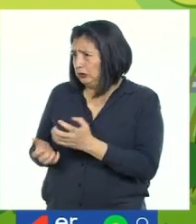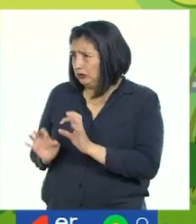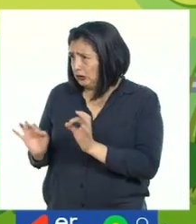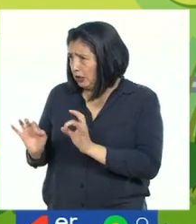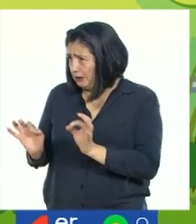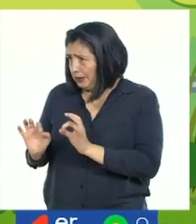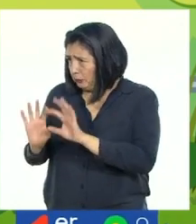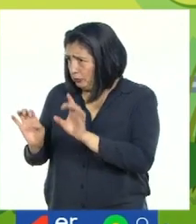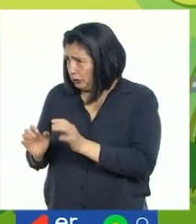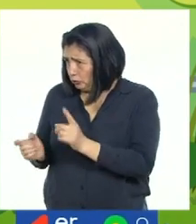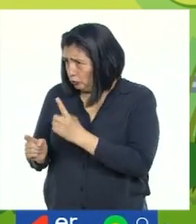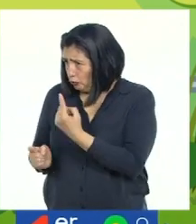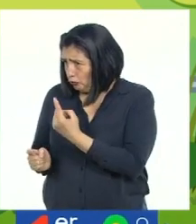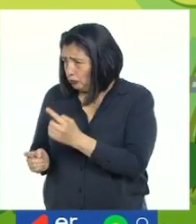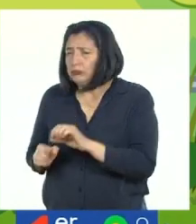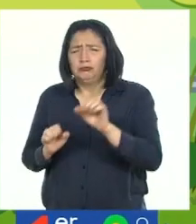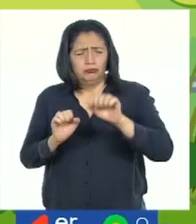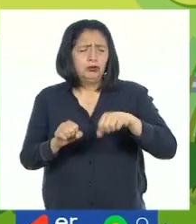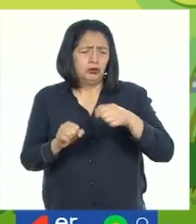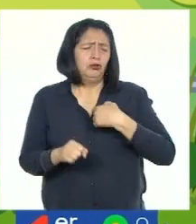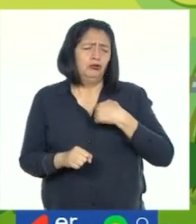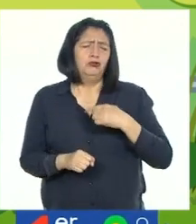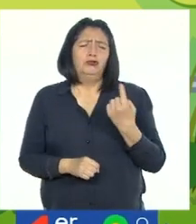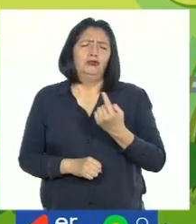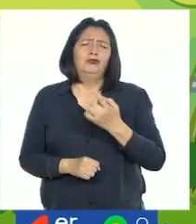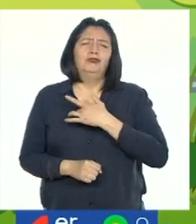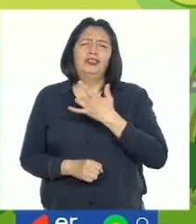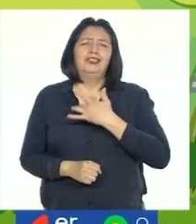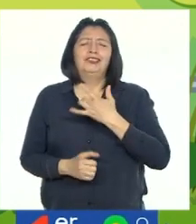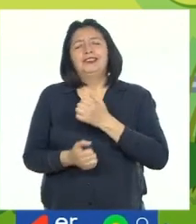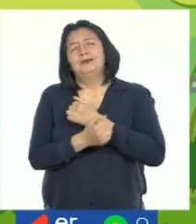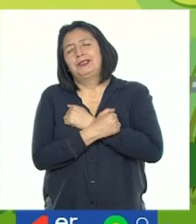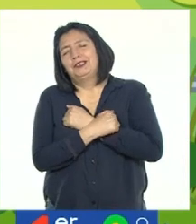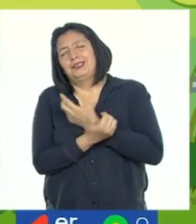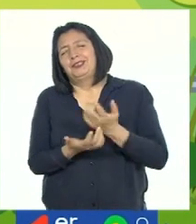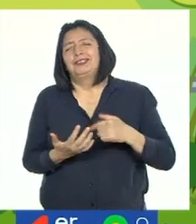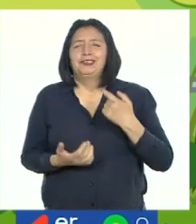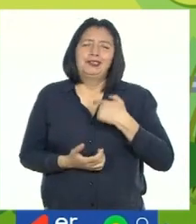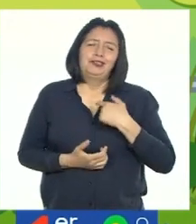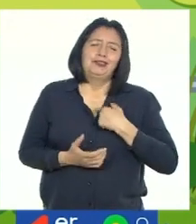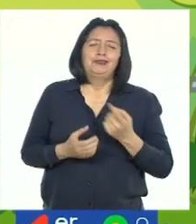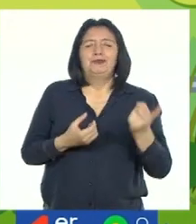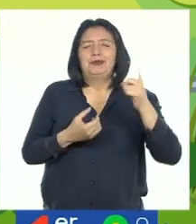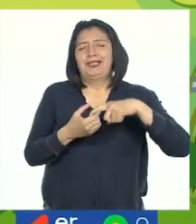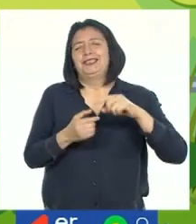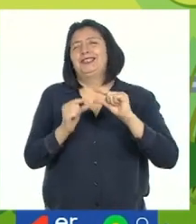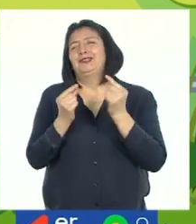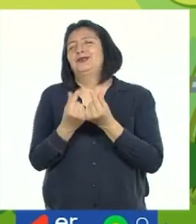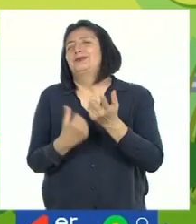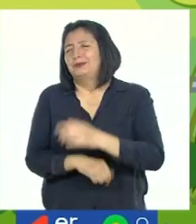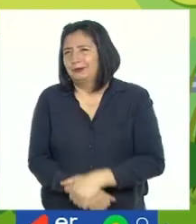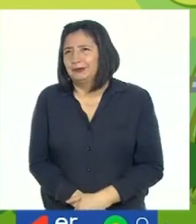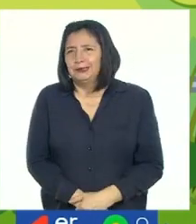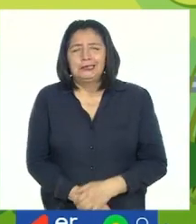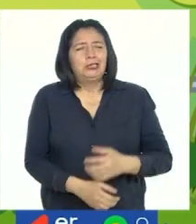computadora? Sí. Solo quiero sentir que me quieren y que soy parte del grupo.